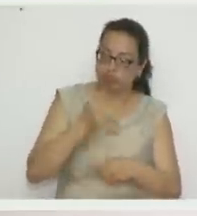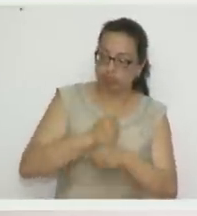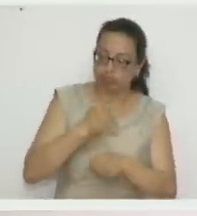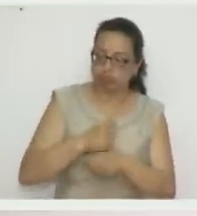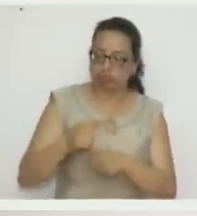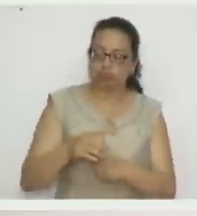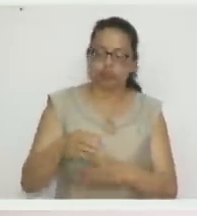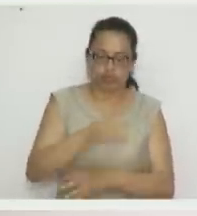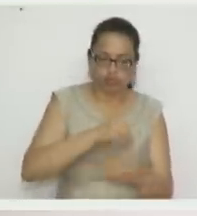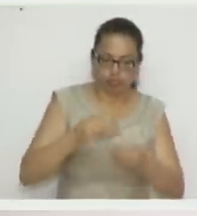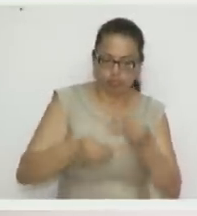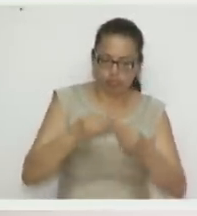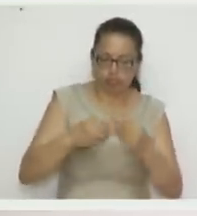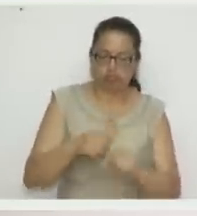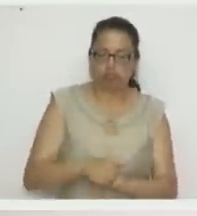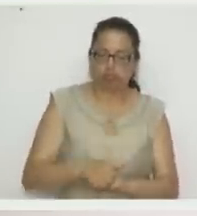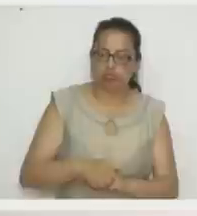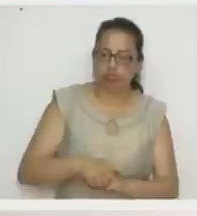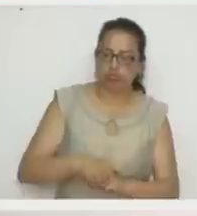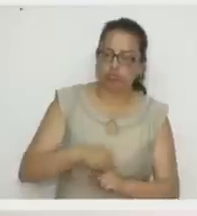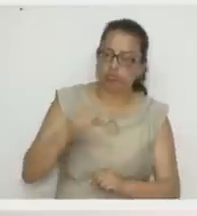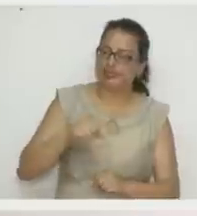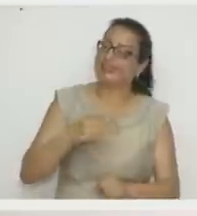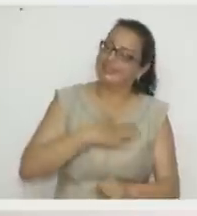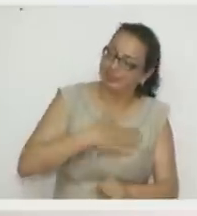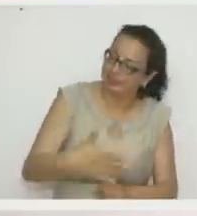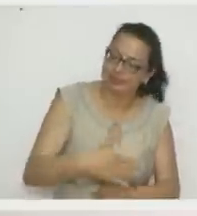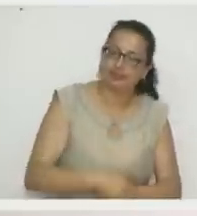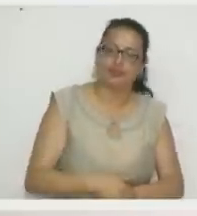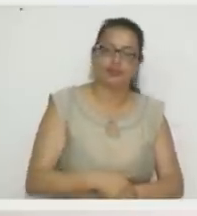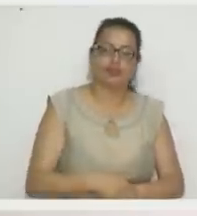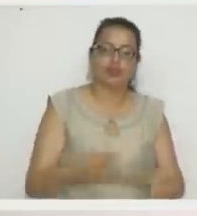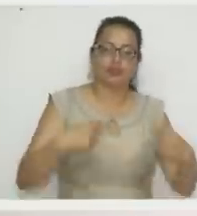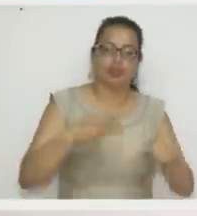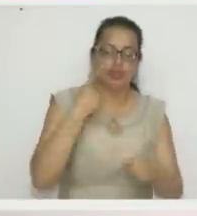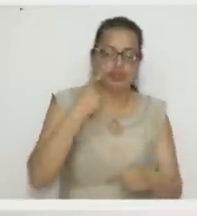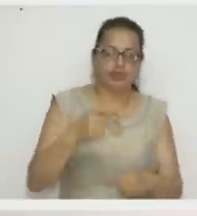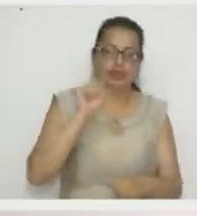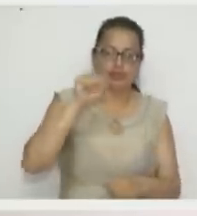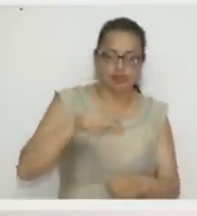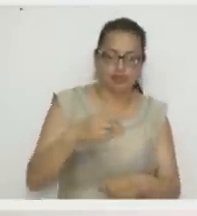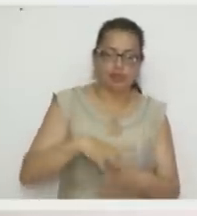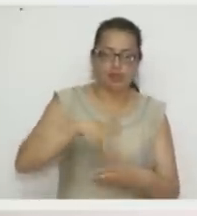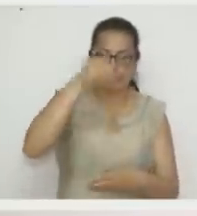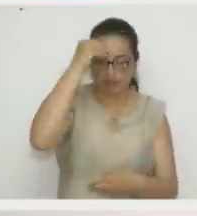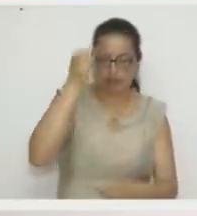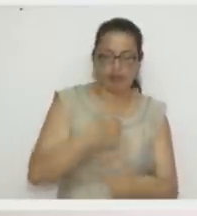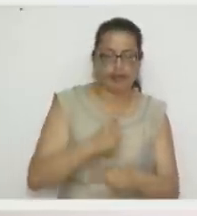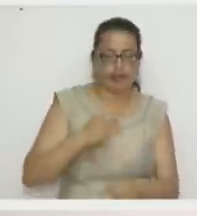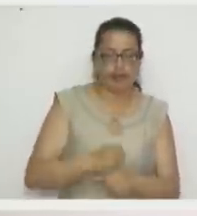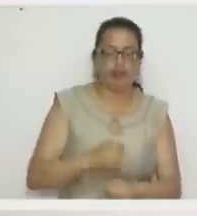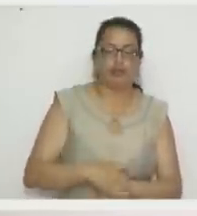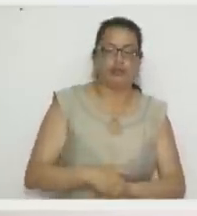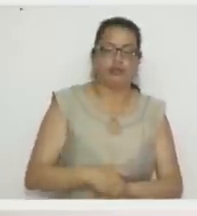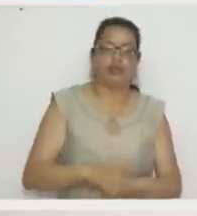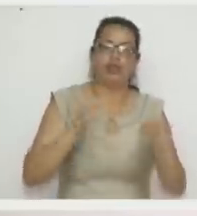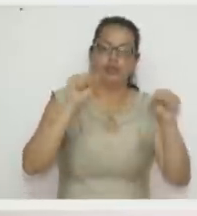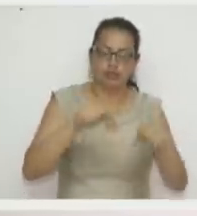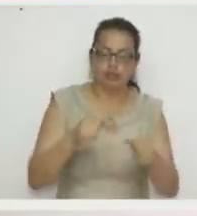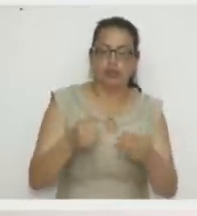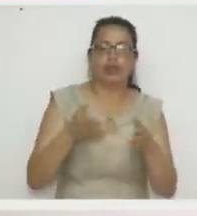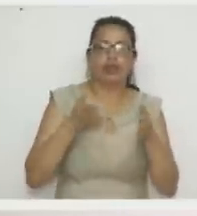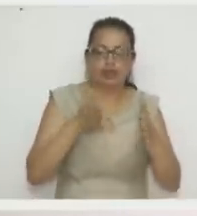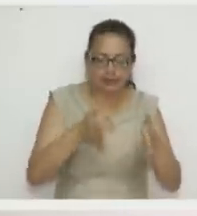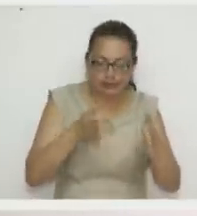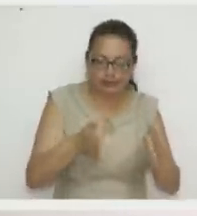que ha hecho, ¿vale? Ah, bueno, claro, con mucho gusto. Para que vean que sí se puede aprender a través de la televisión, que sí pueden ir a